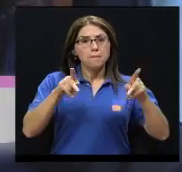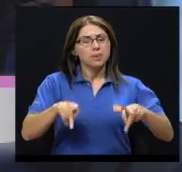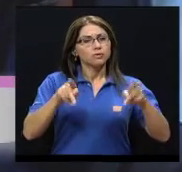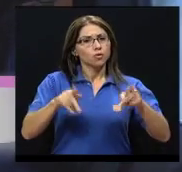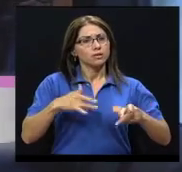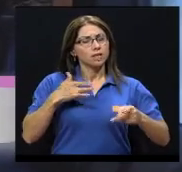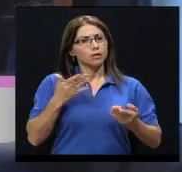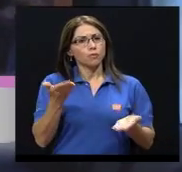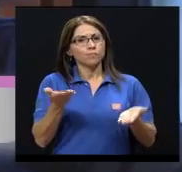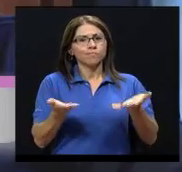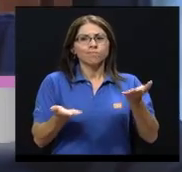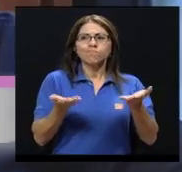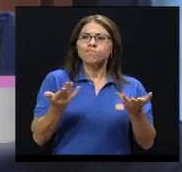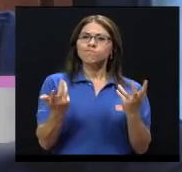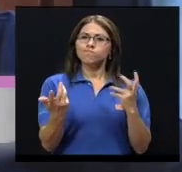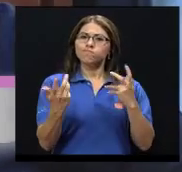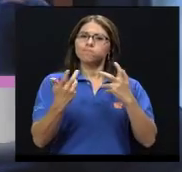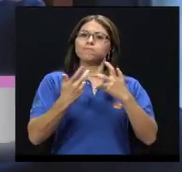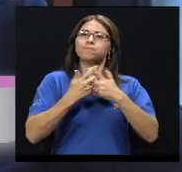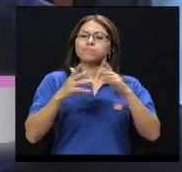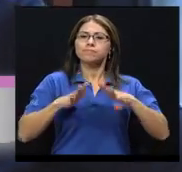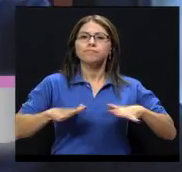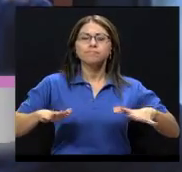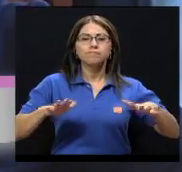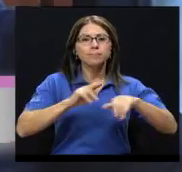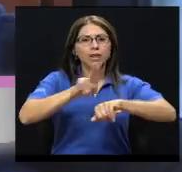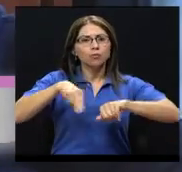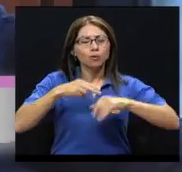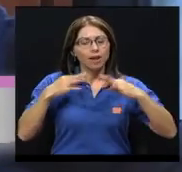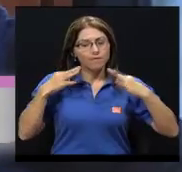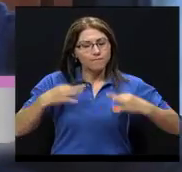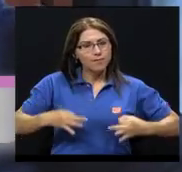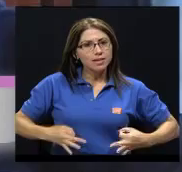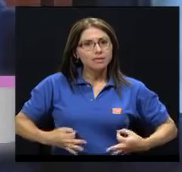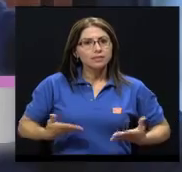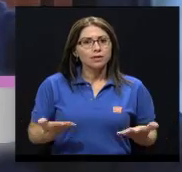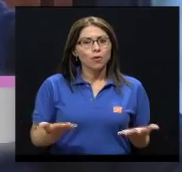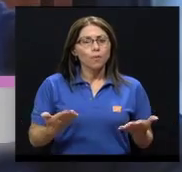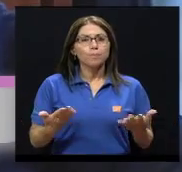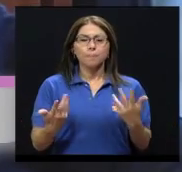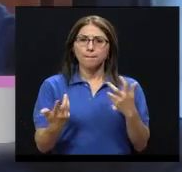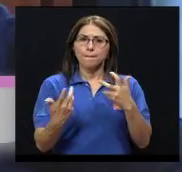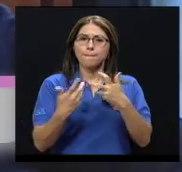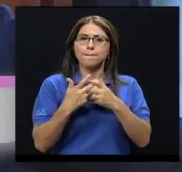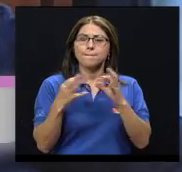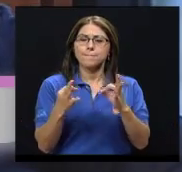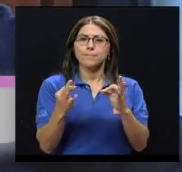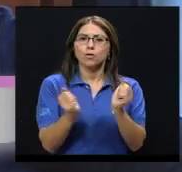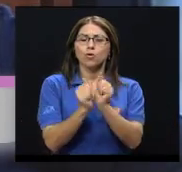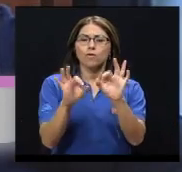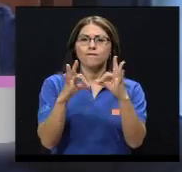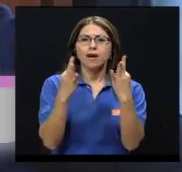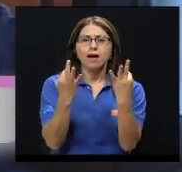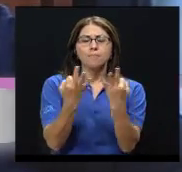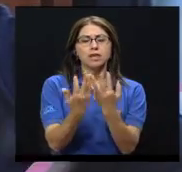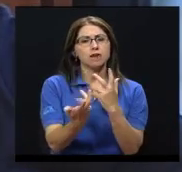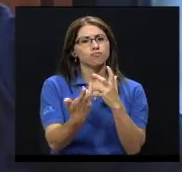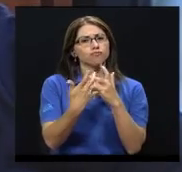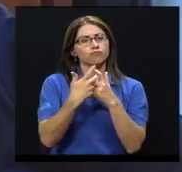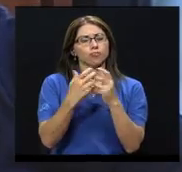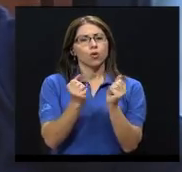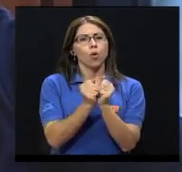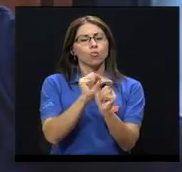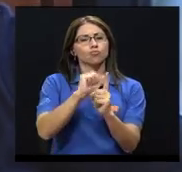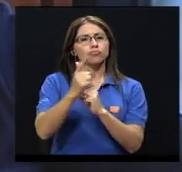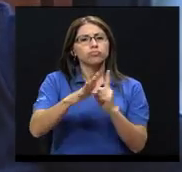tiene un equilibrio armónico con su entorno natural físico, con su entorno familiar más inmediato y con el entorno social y